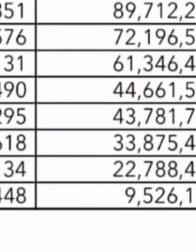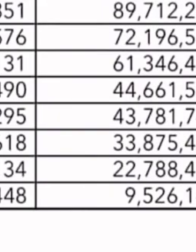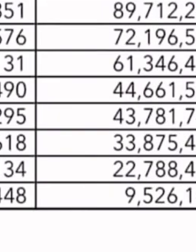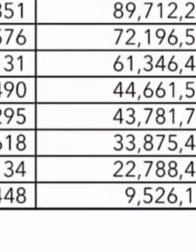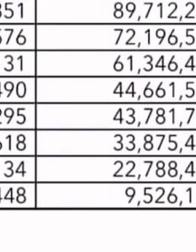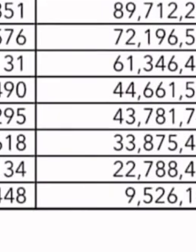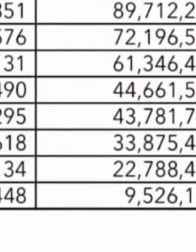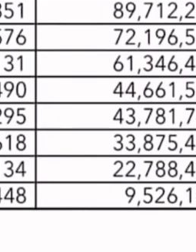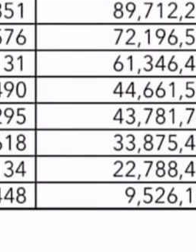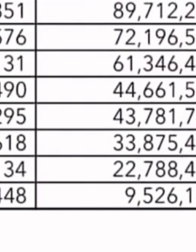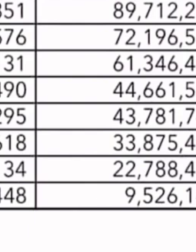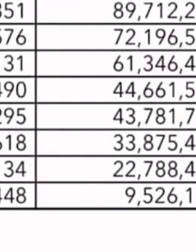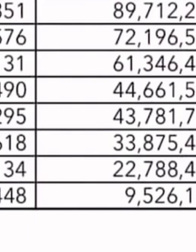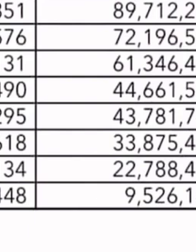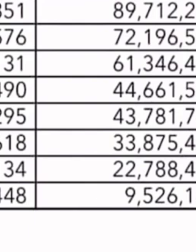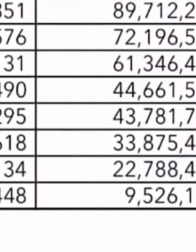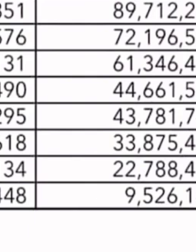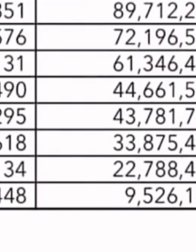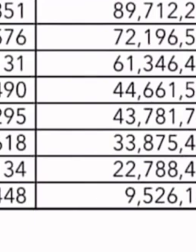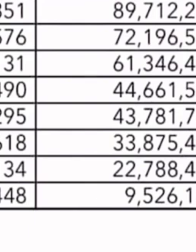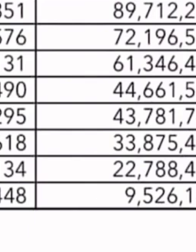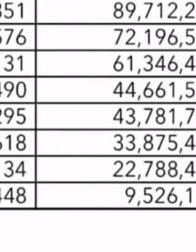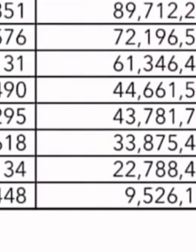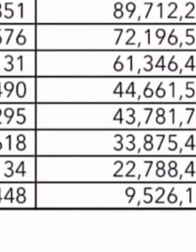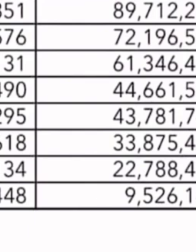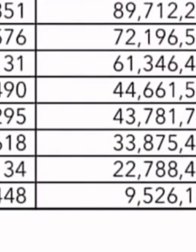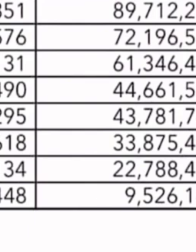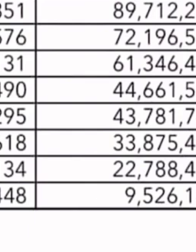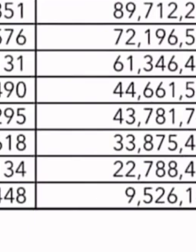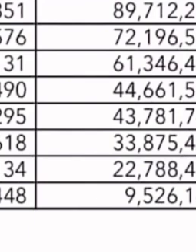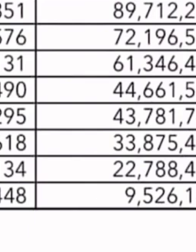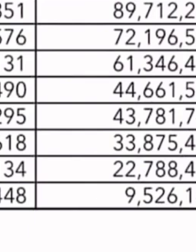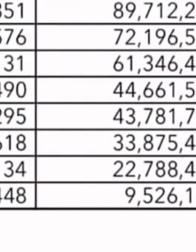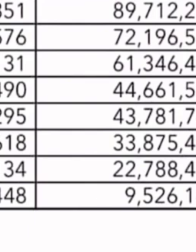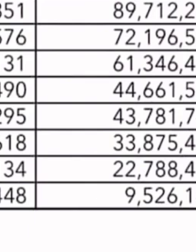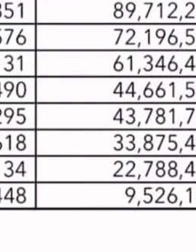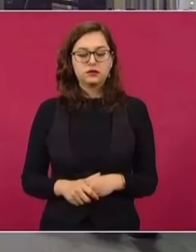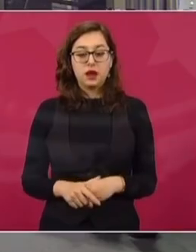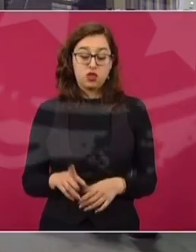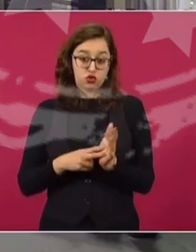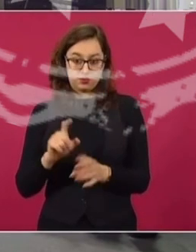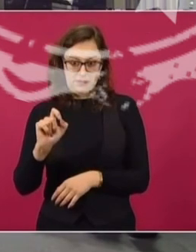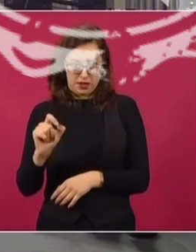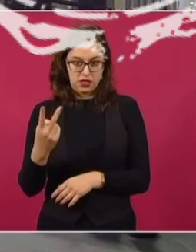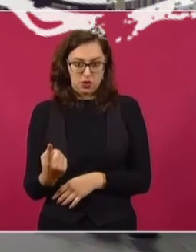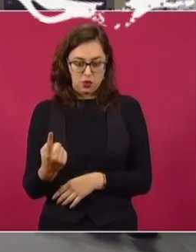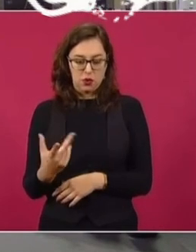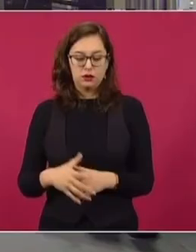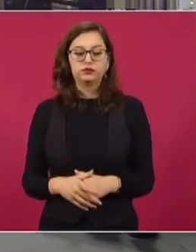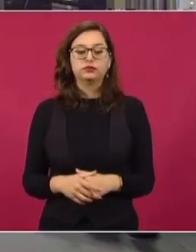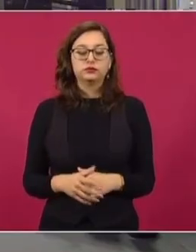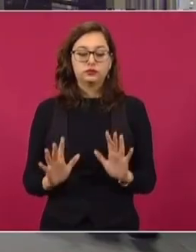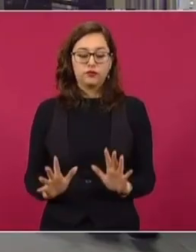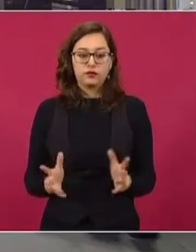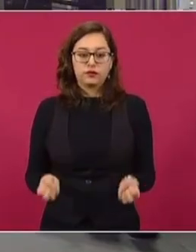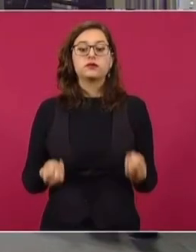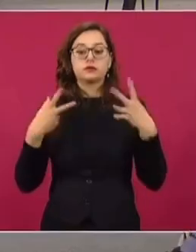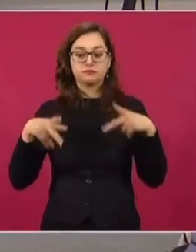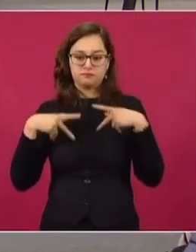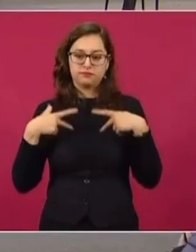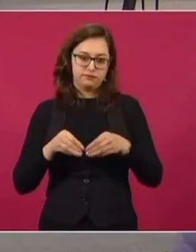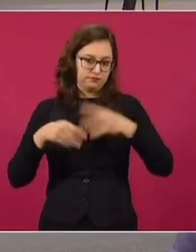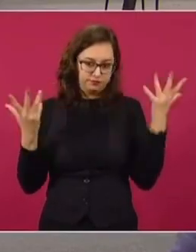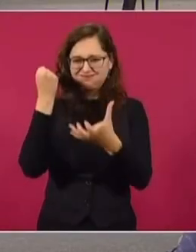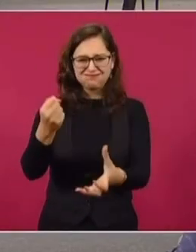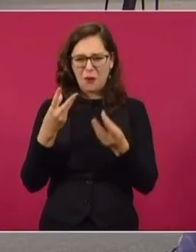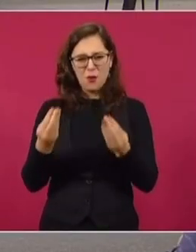presupuesto del 21. En México, 1.318 millones de dólares. Aquí hay verlo de acuerdo a la población, México tiene